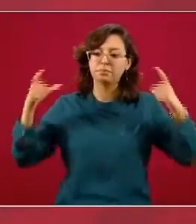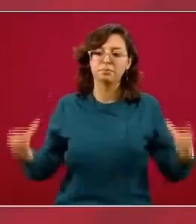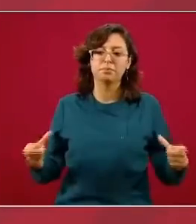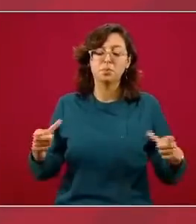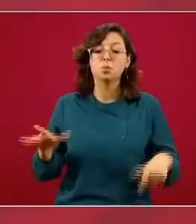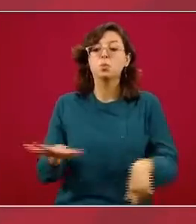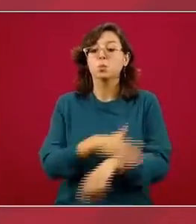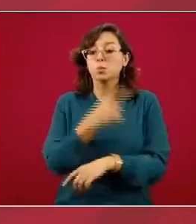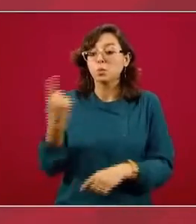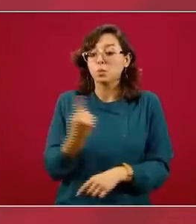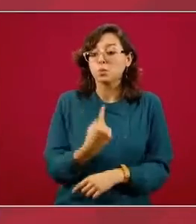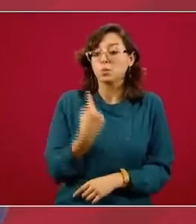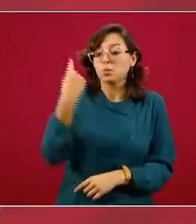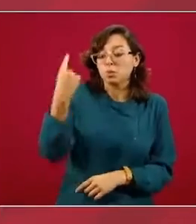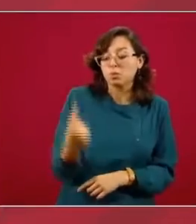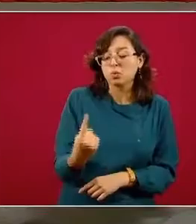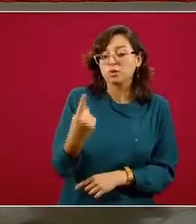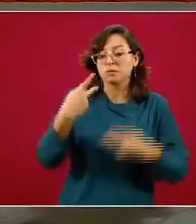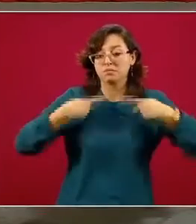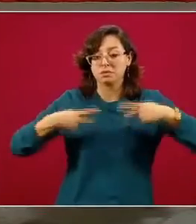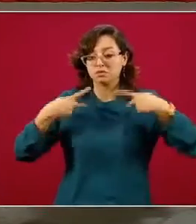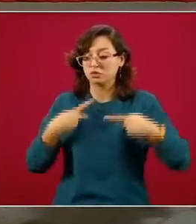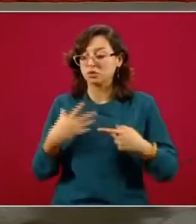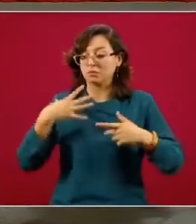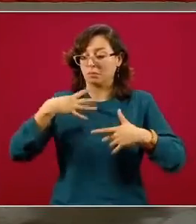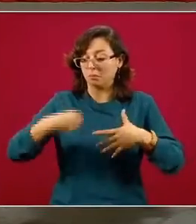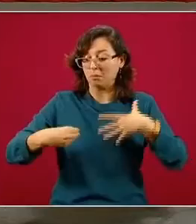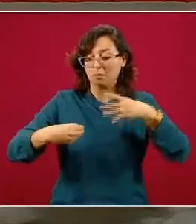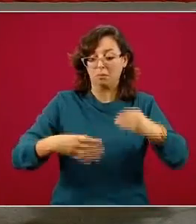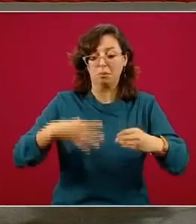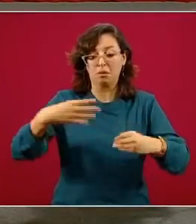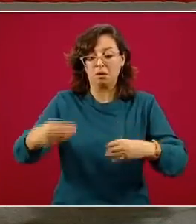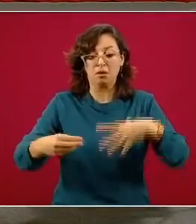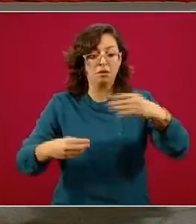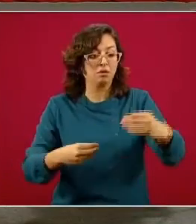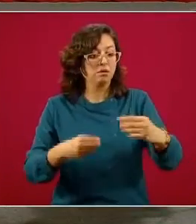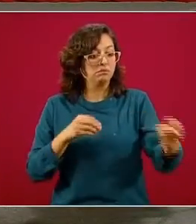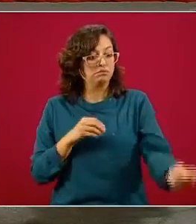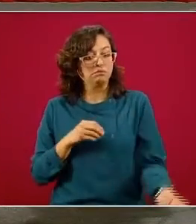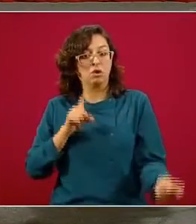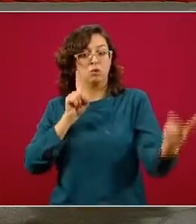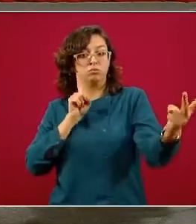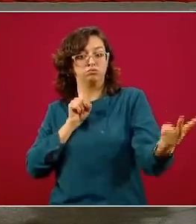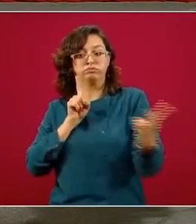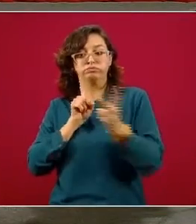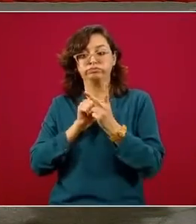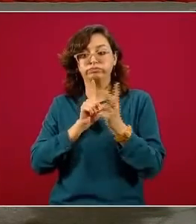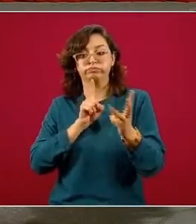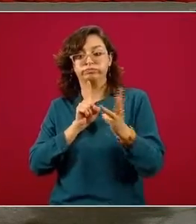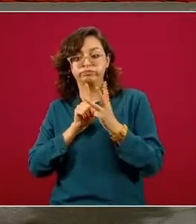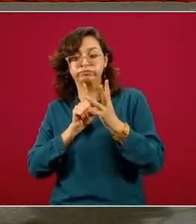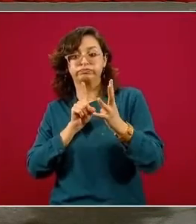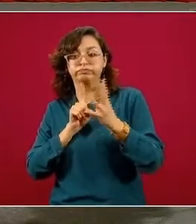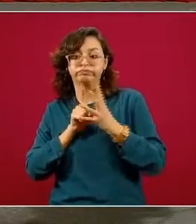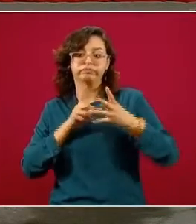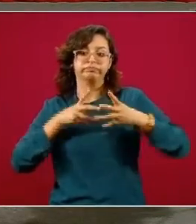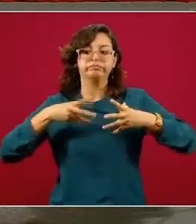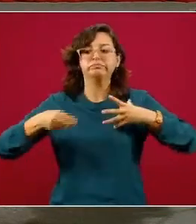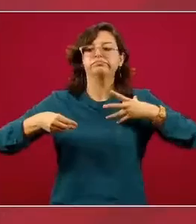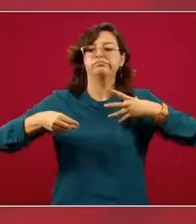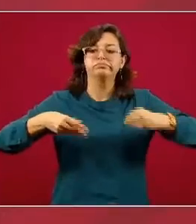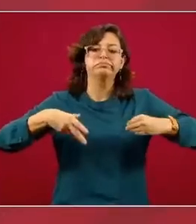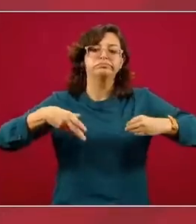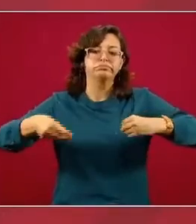encuentre una o más personas contagiantes con una o más personas susceptibles llevará a que